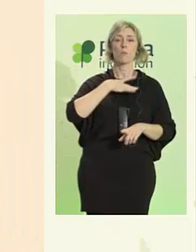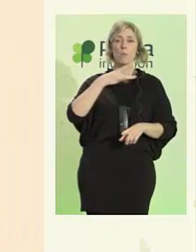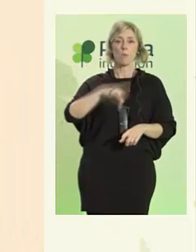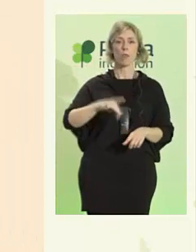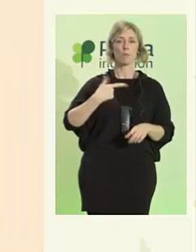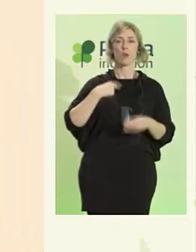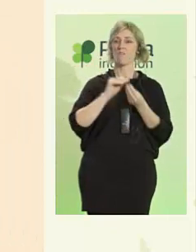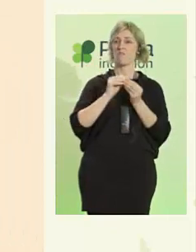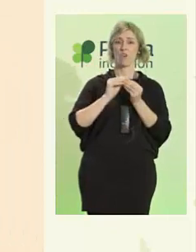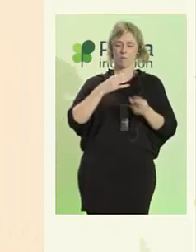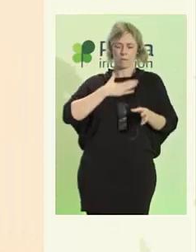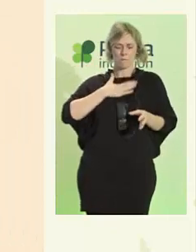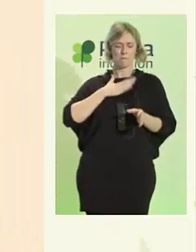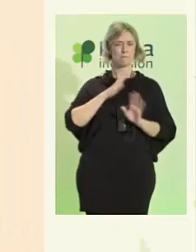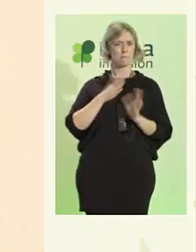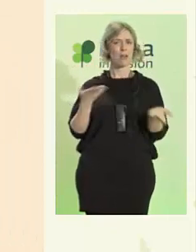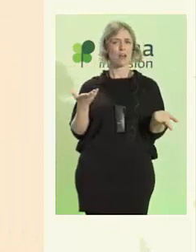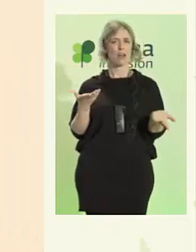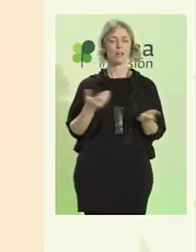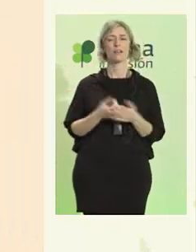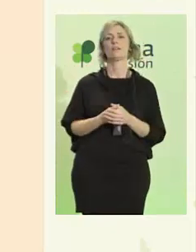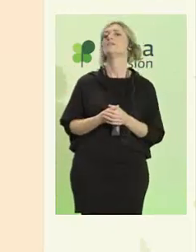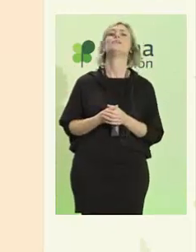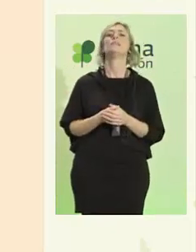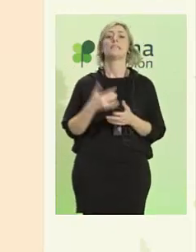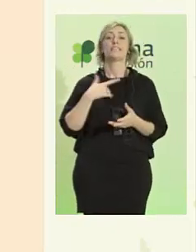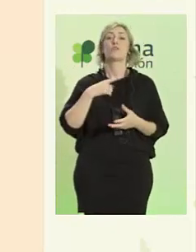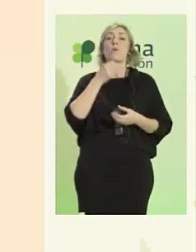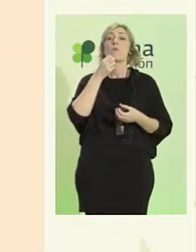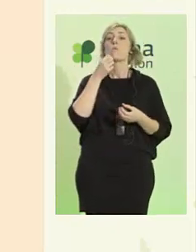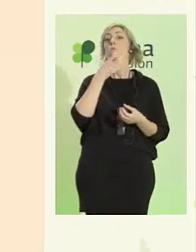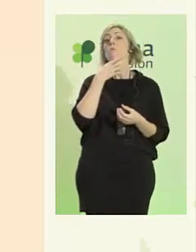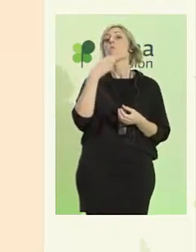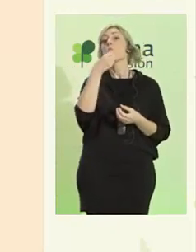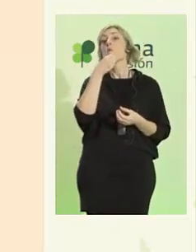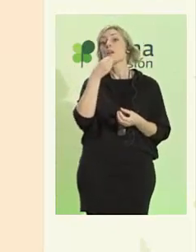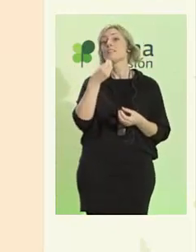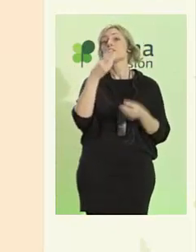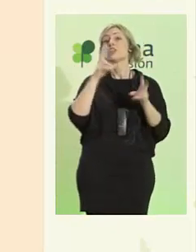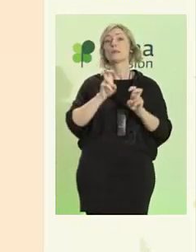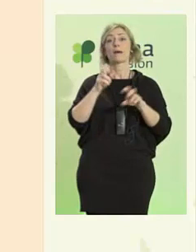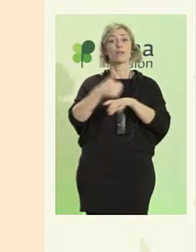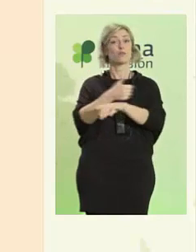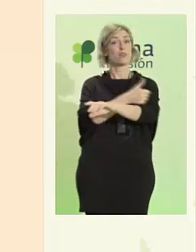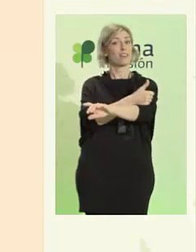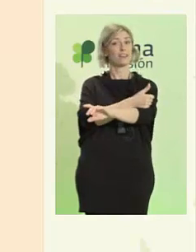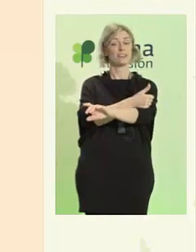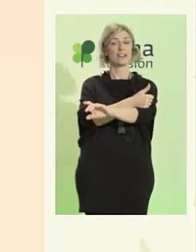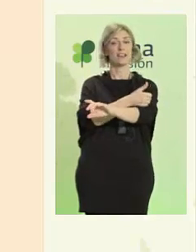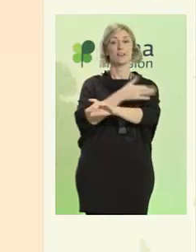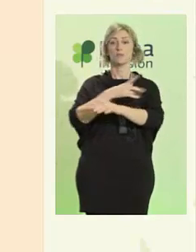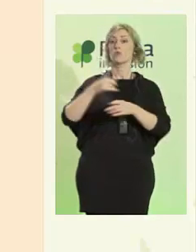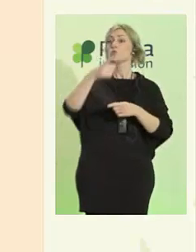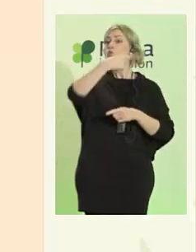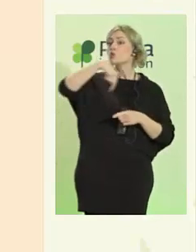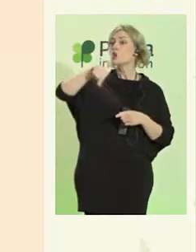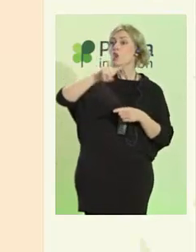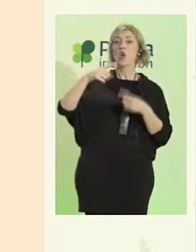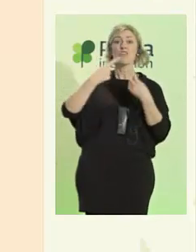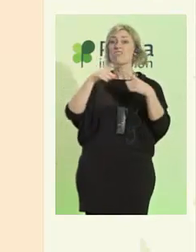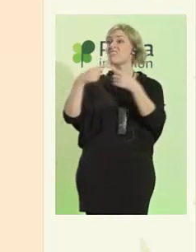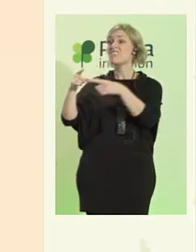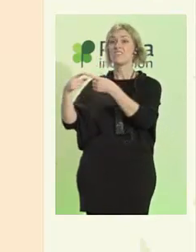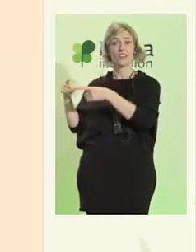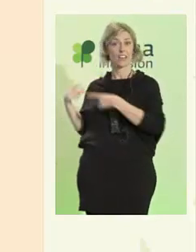Y eso es lo bonito de la ciudadanía. Que las diferencias entre nosotros hace que salgamos adelante. Si todos